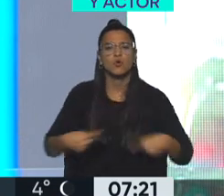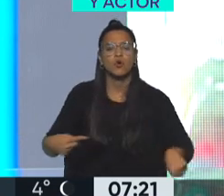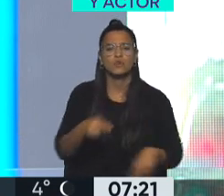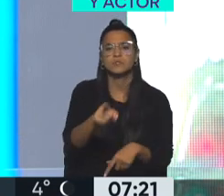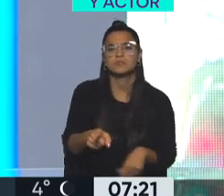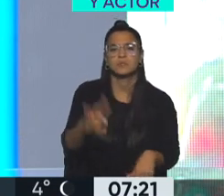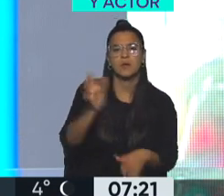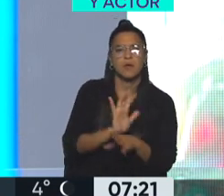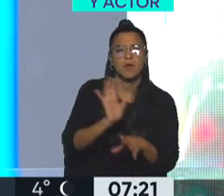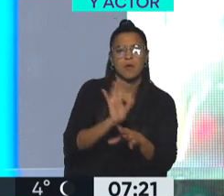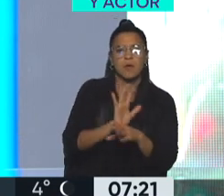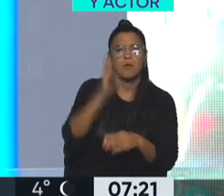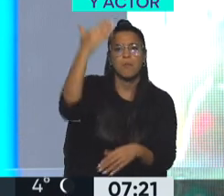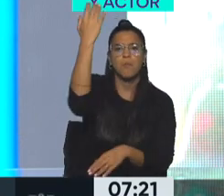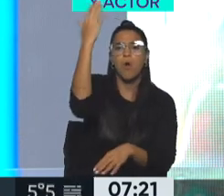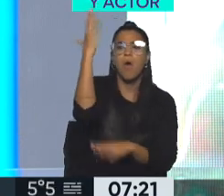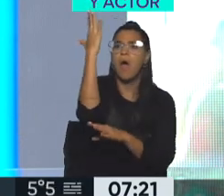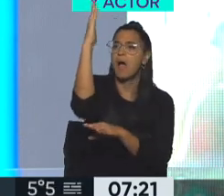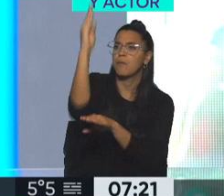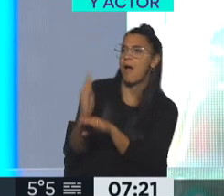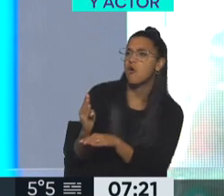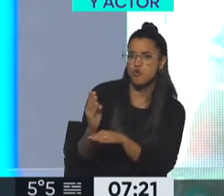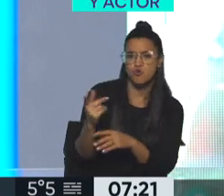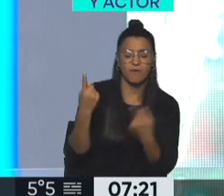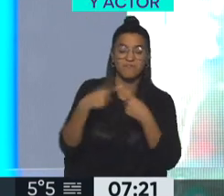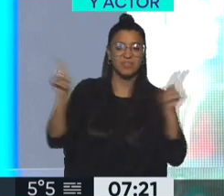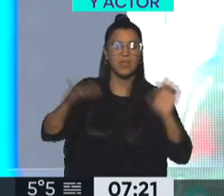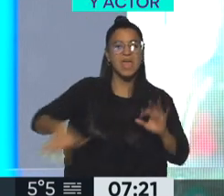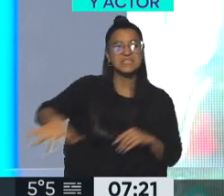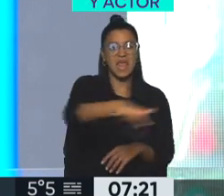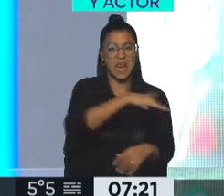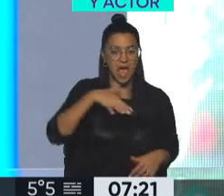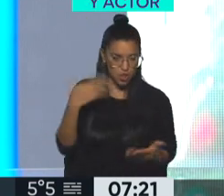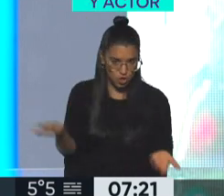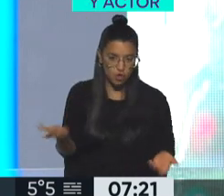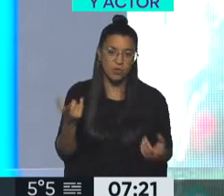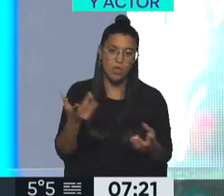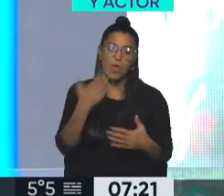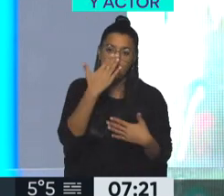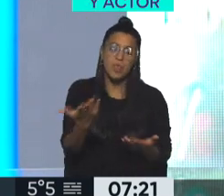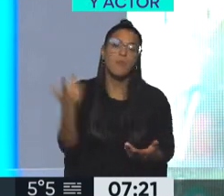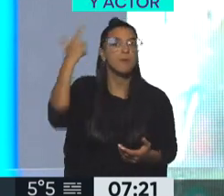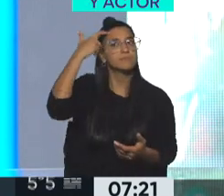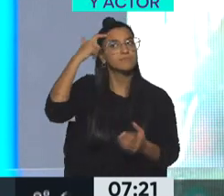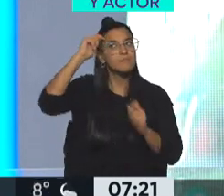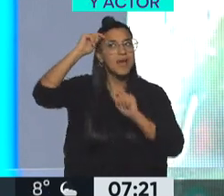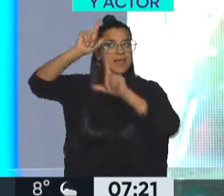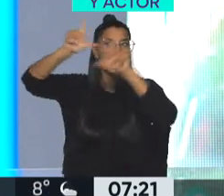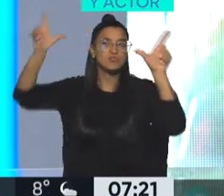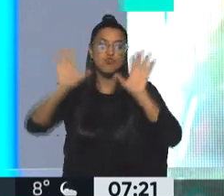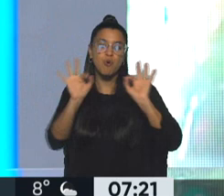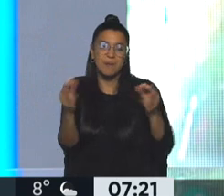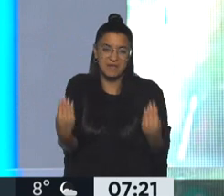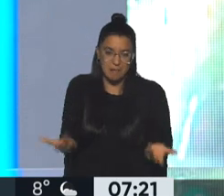el Teatro Colón, pero de pronto bajó un árbol y es el Parque Centenario. Por supuesto apelando a que la gente después complete un poco con su imaginación lo que está